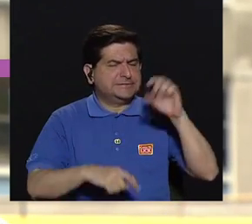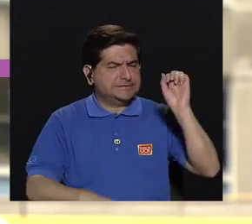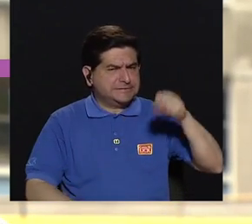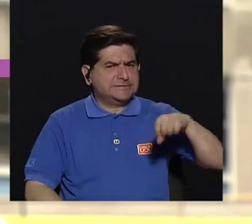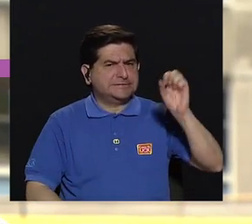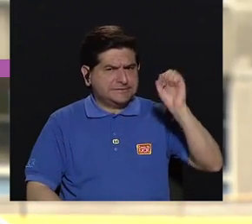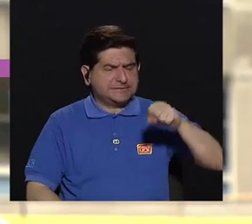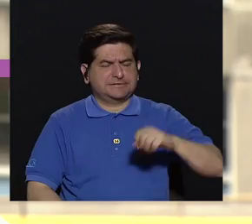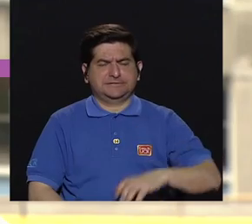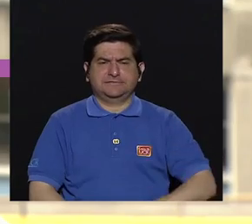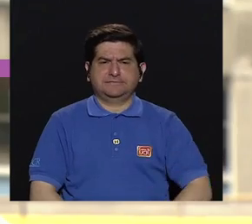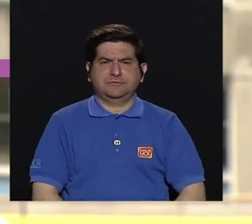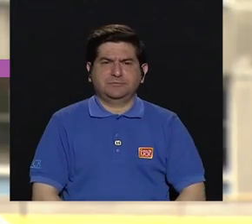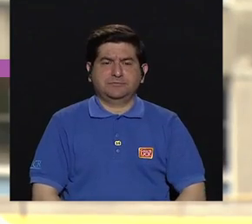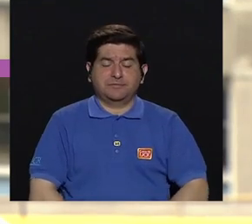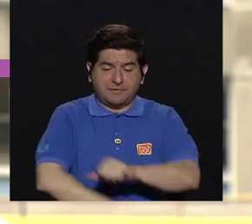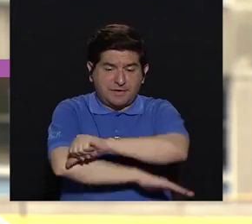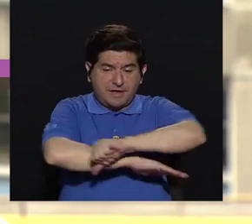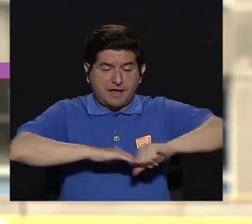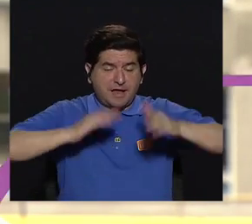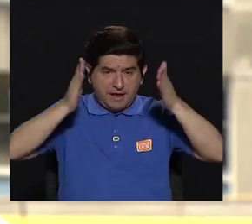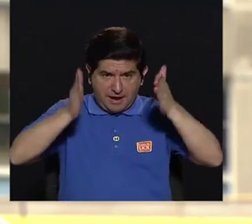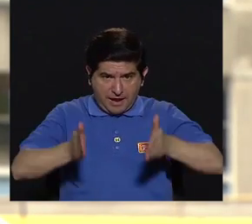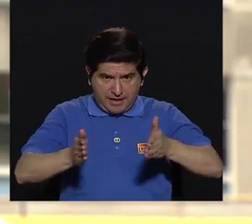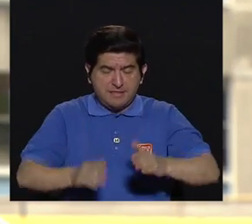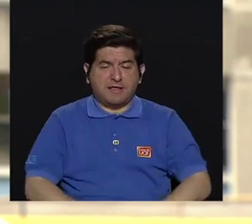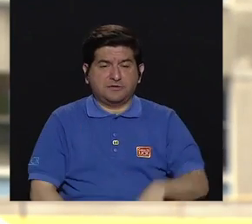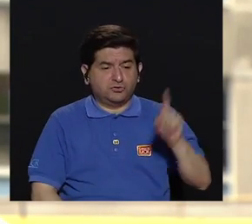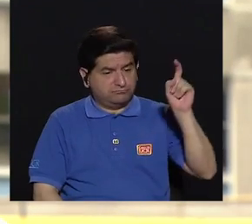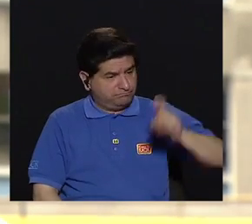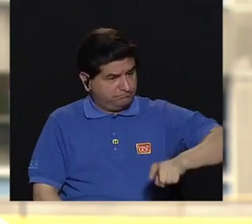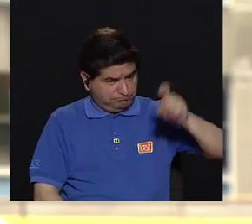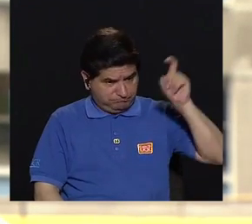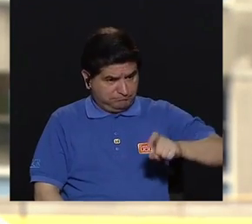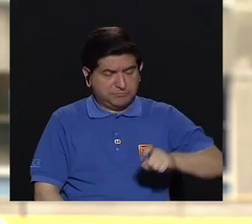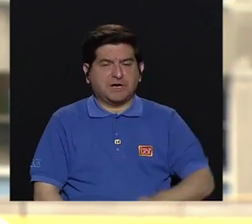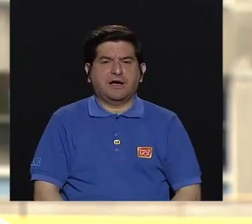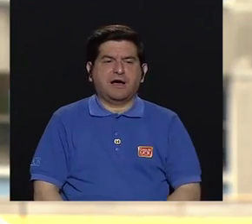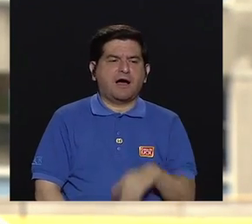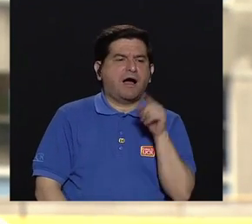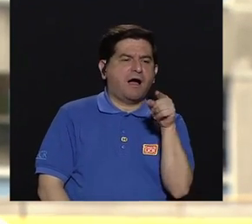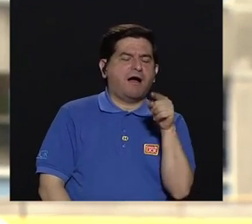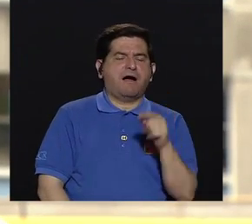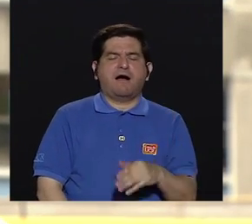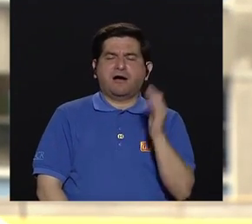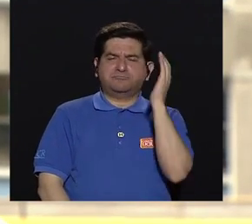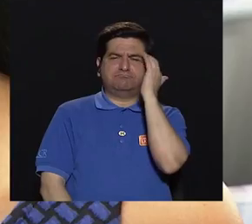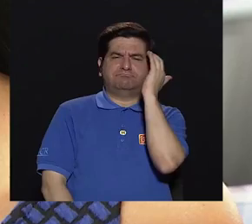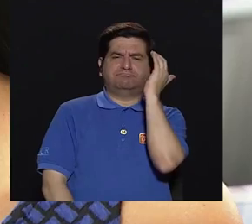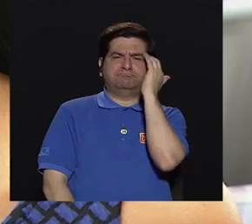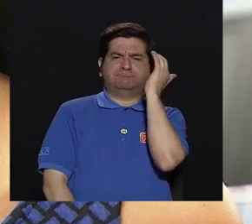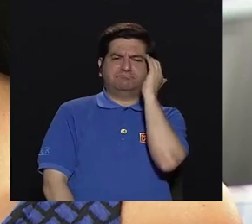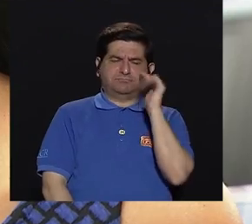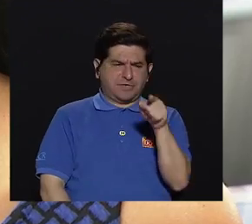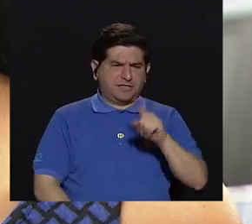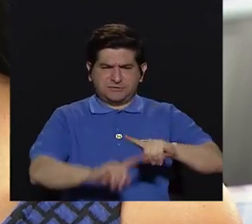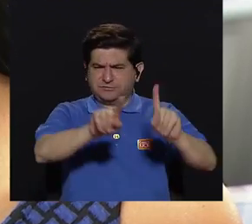es muy complejo, y el arquitecto debe de saber manejar esa